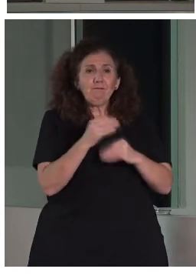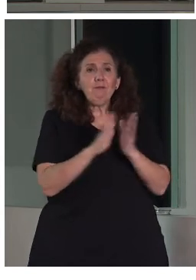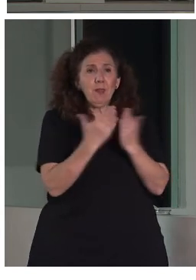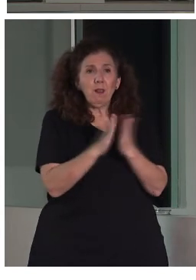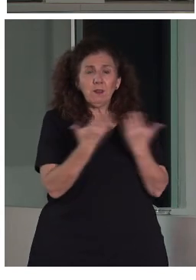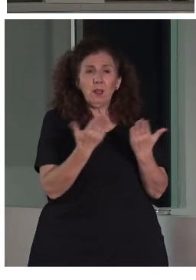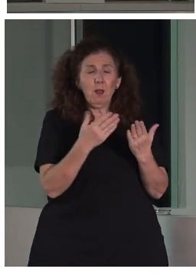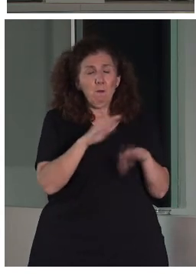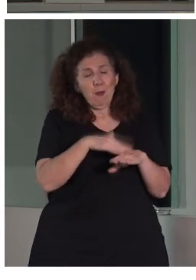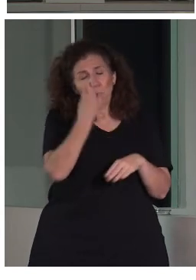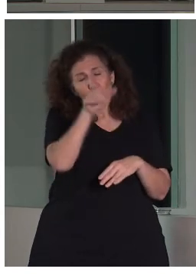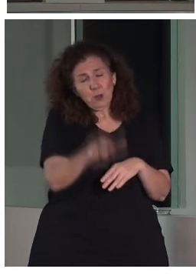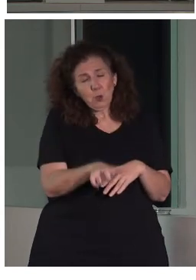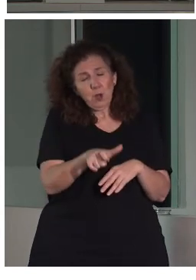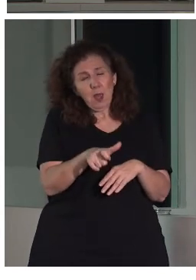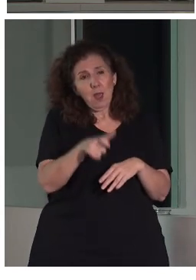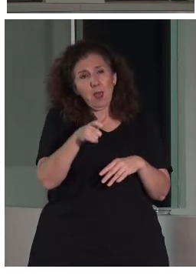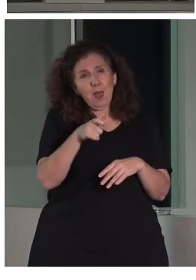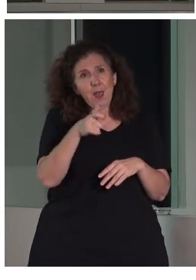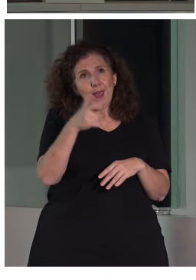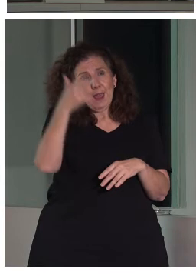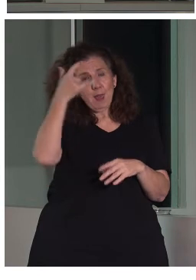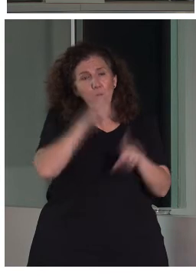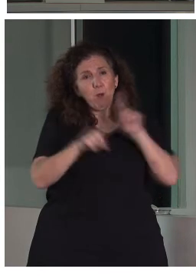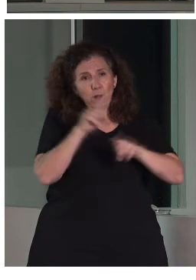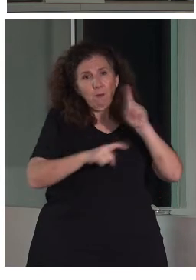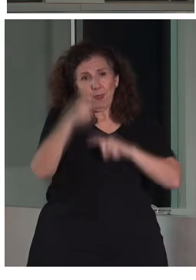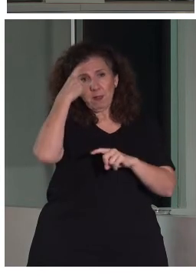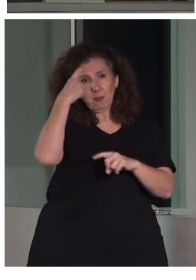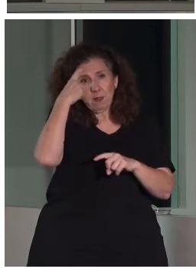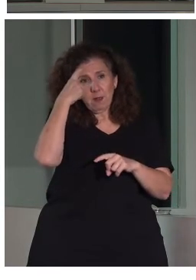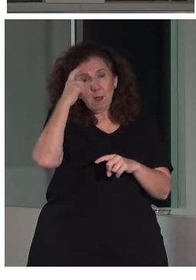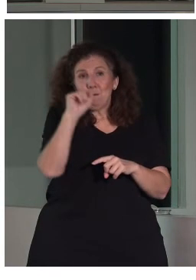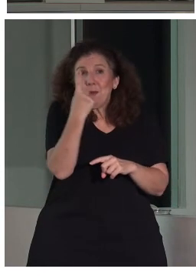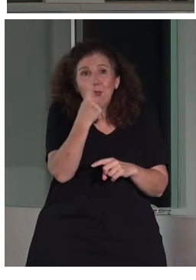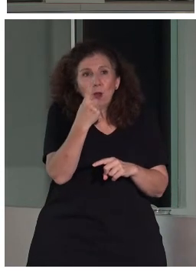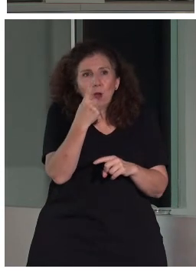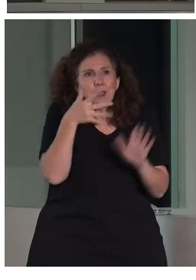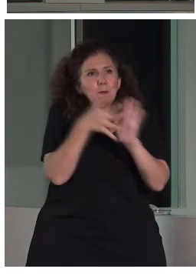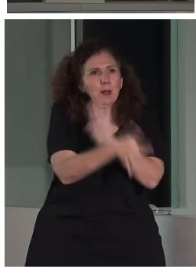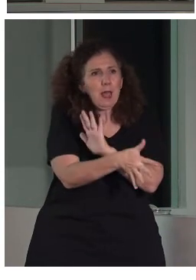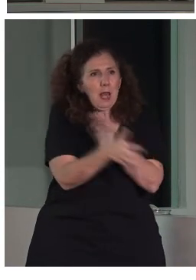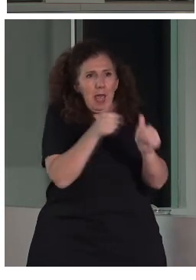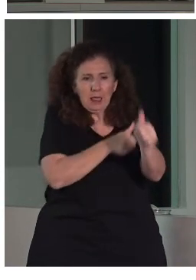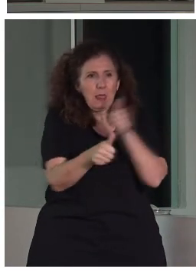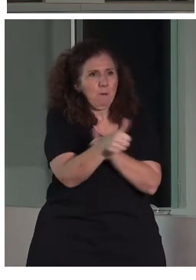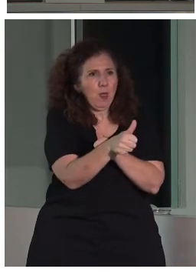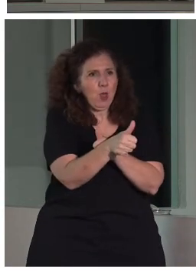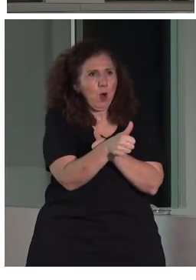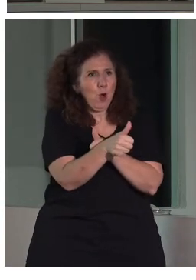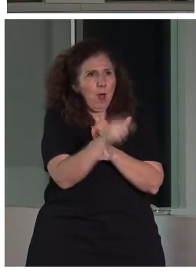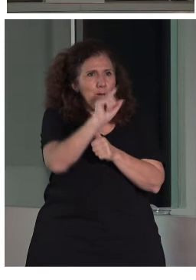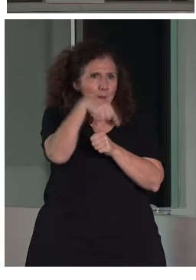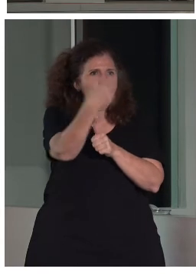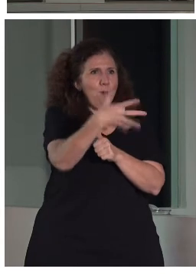dificultades de comprensión y es contextualizar, situar a la persona primero a qué se va a enfrentar. La anticipación es muy necesaria a la hora luego